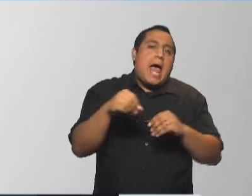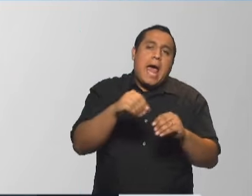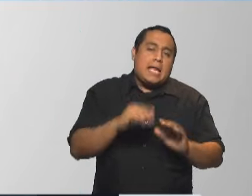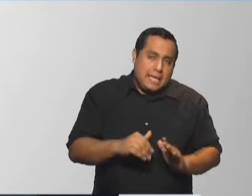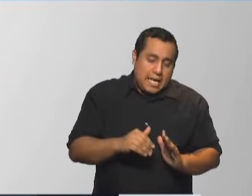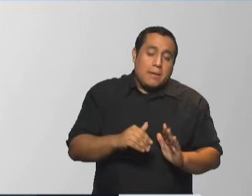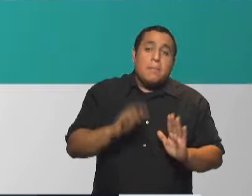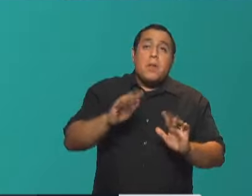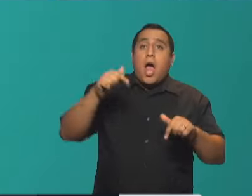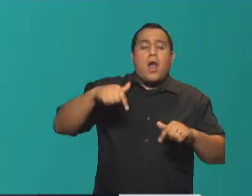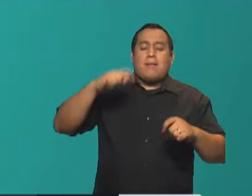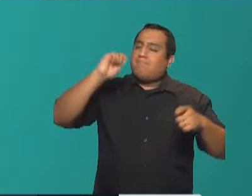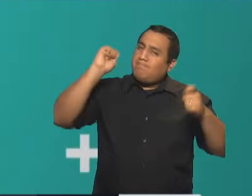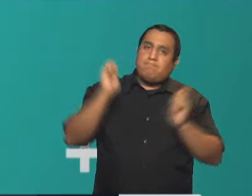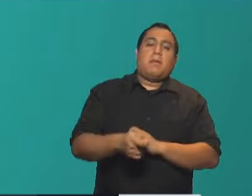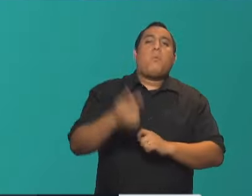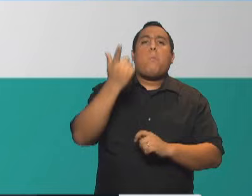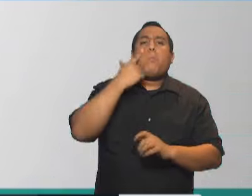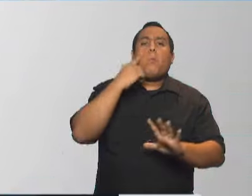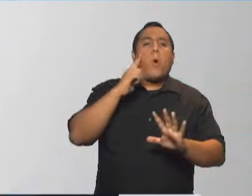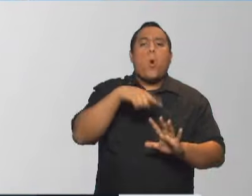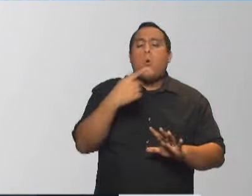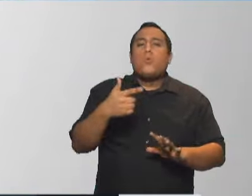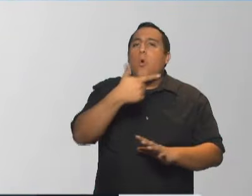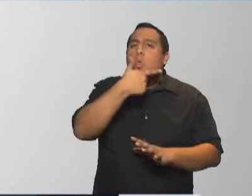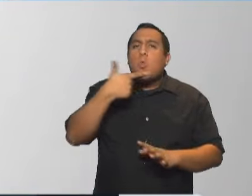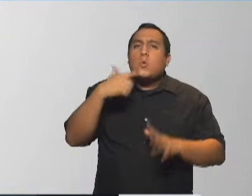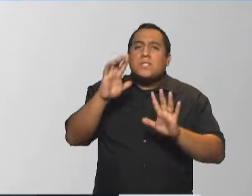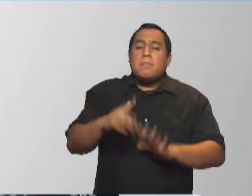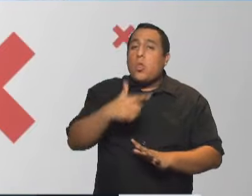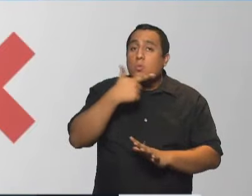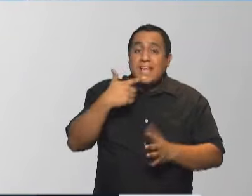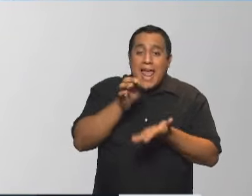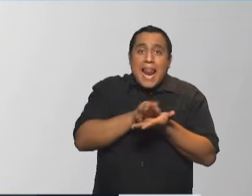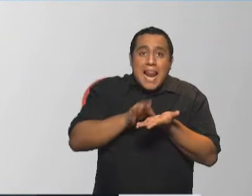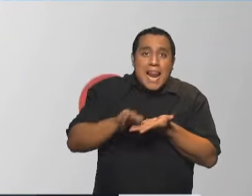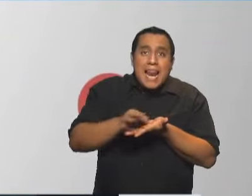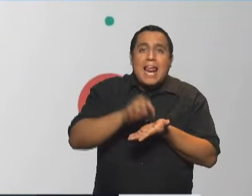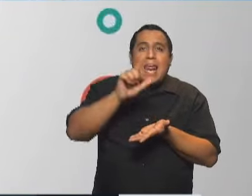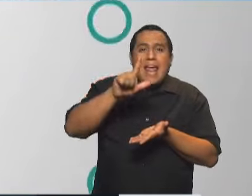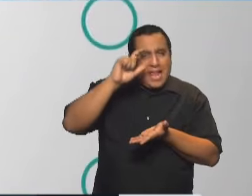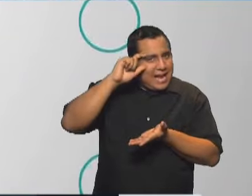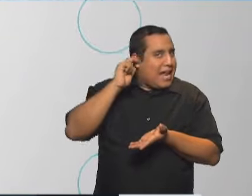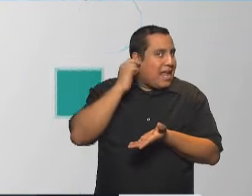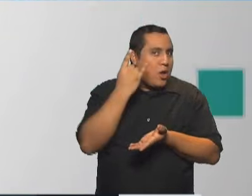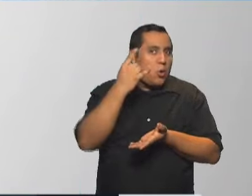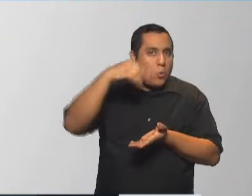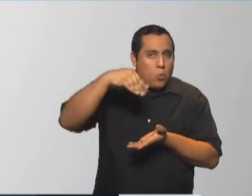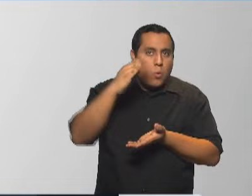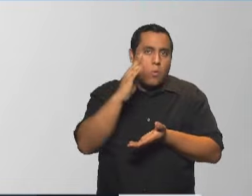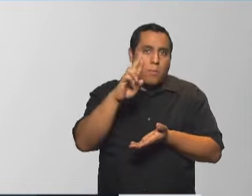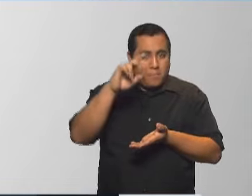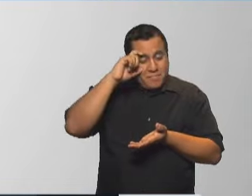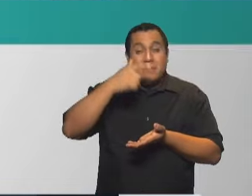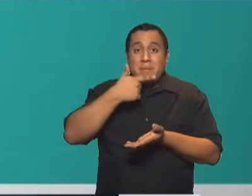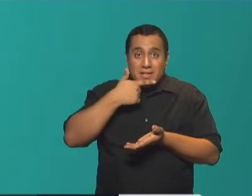es romper un poco ese esquema y probar una receta dulce que tenga legumbres. Y lo que tienen de bueno las legumbres es que como tienen un sabor